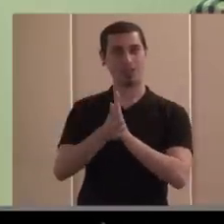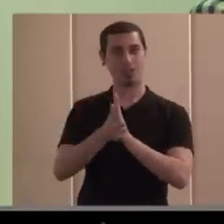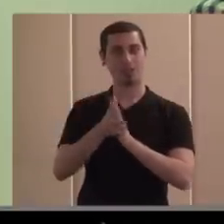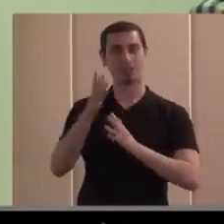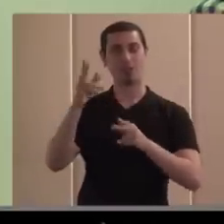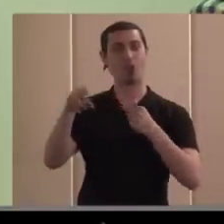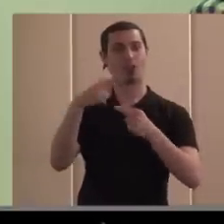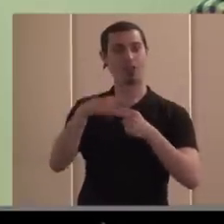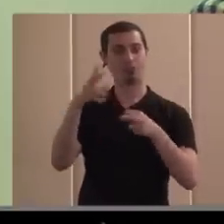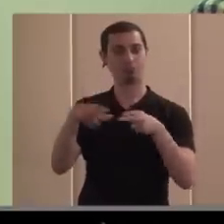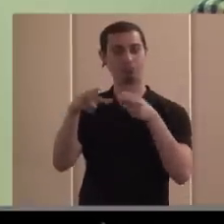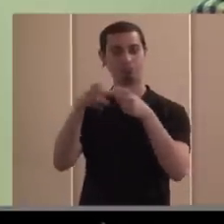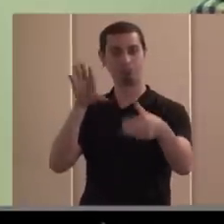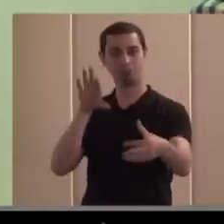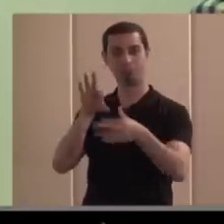social